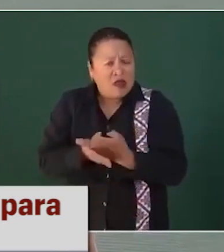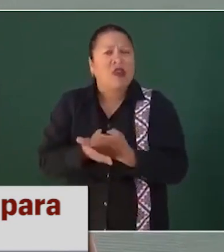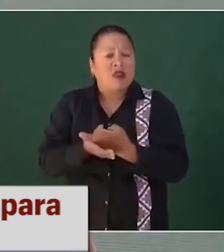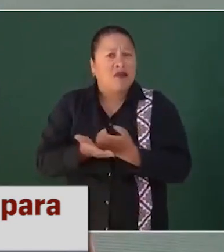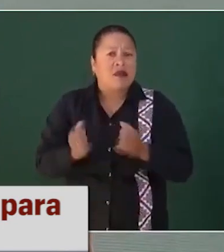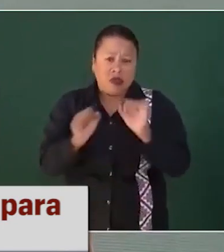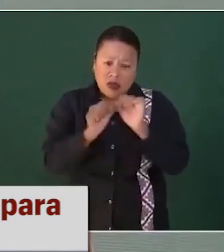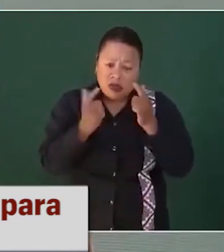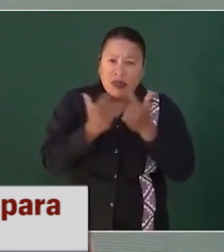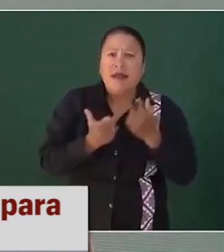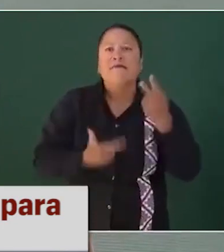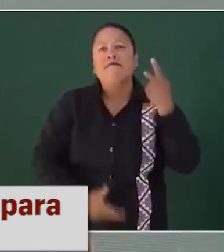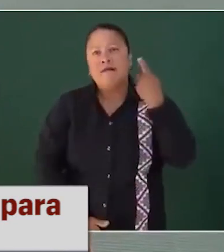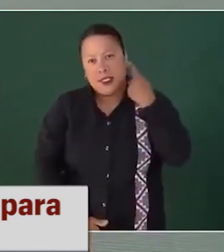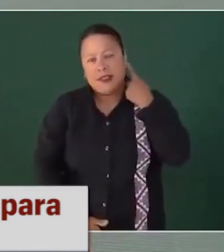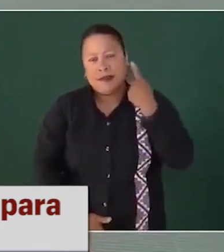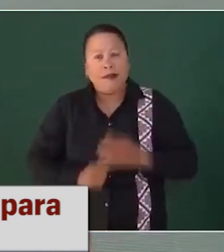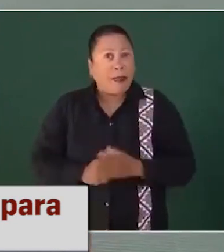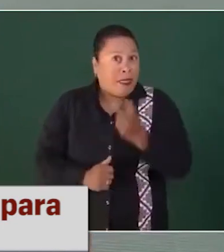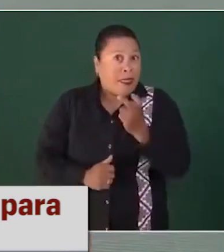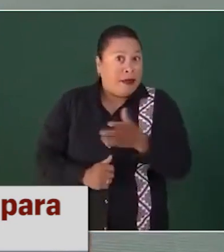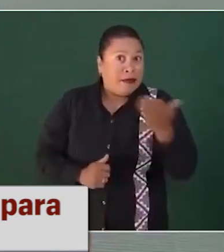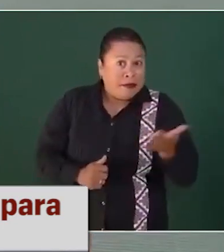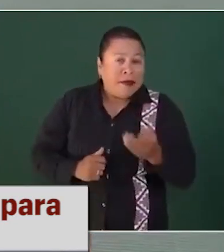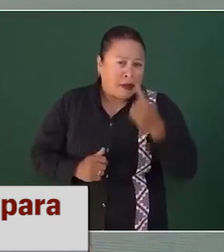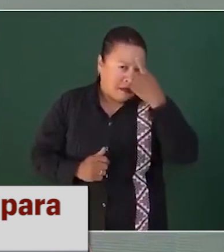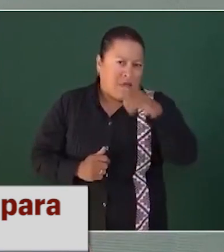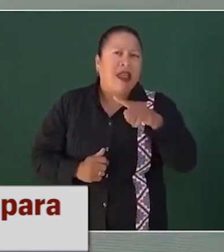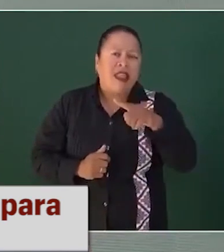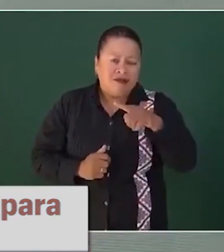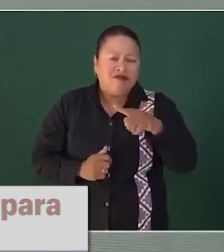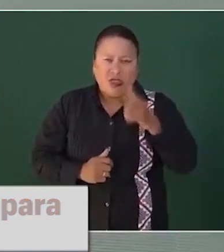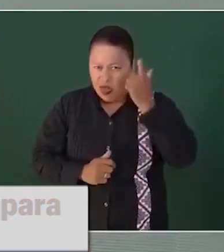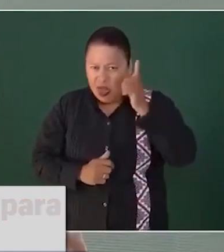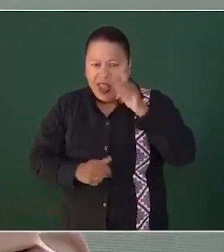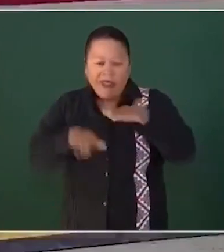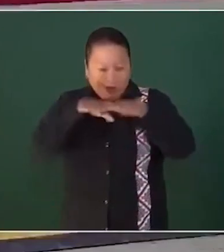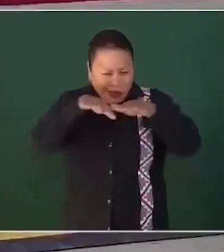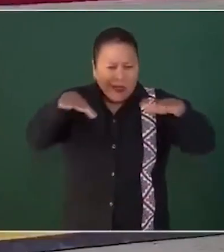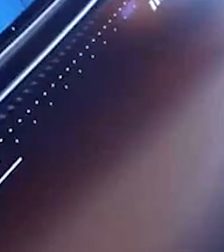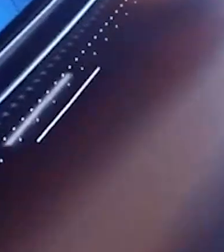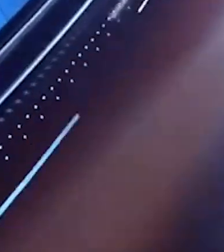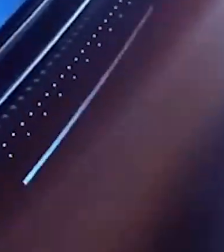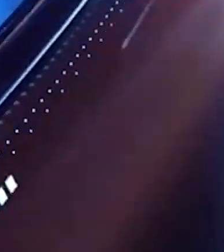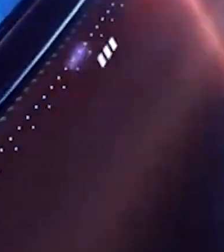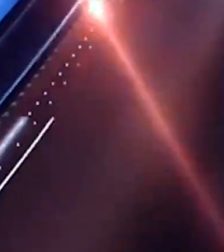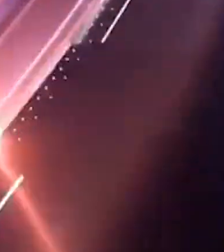personas salen. Son liberados automáticamente porque el delito de extorsión en México no es considerado delito grave, puntualizó.